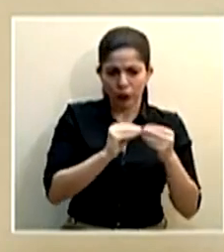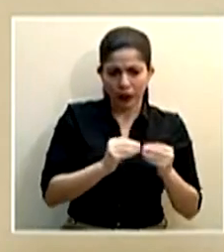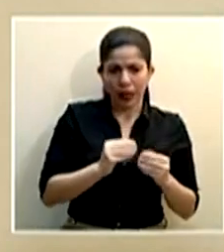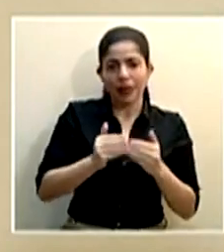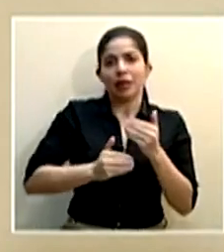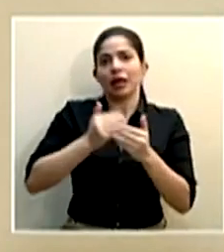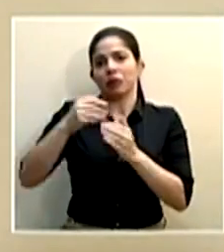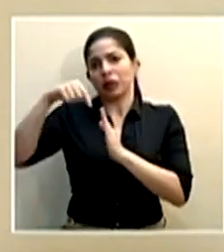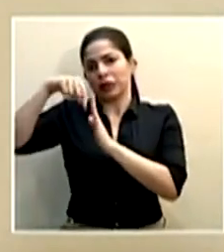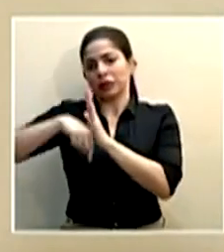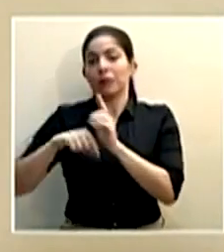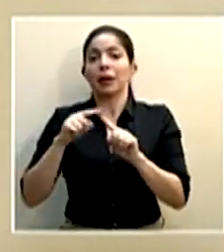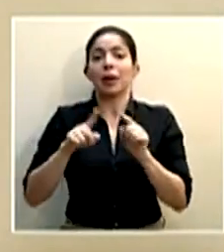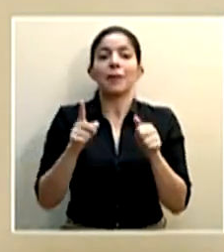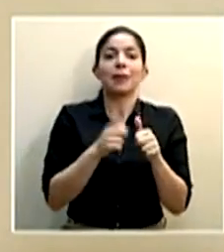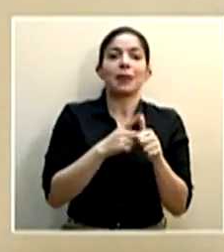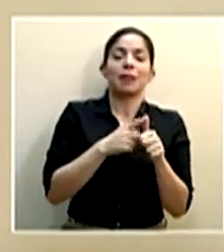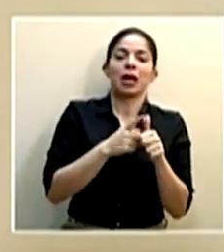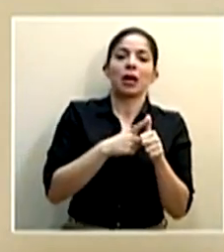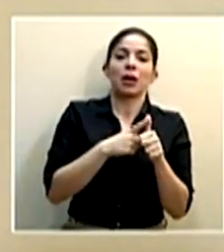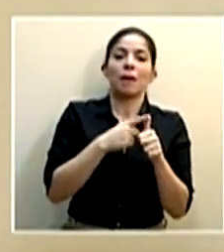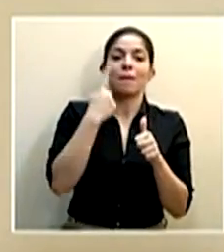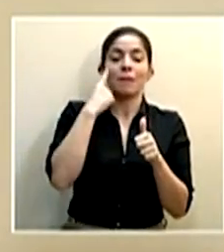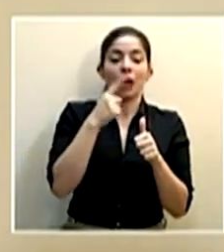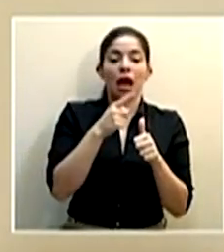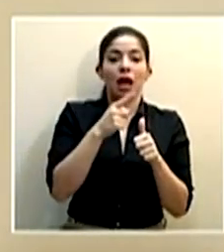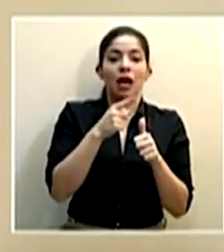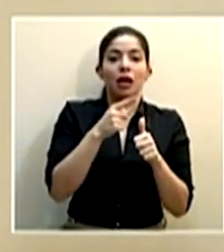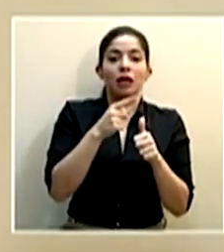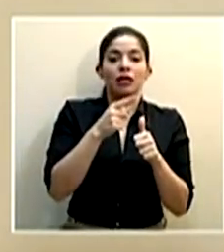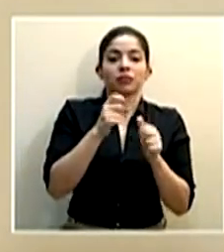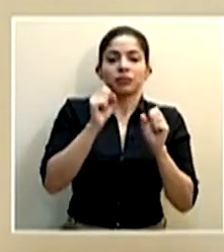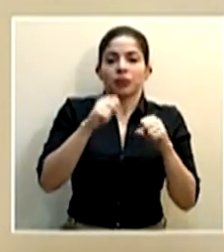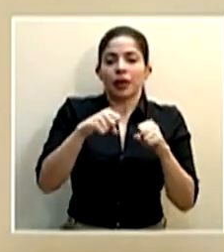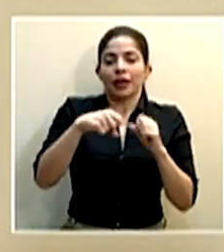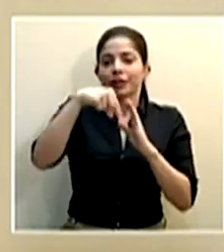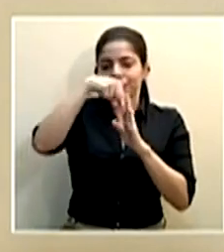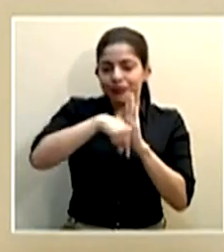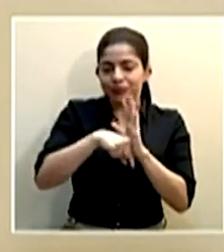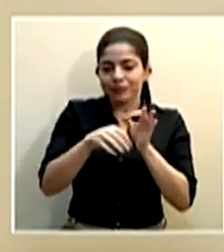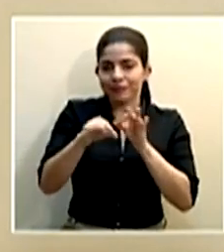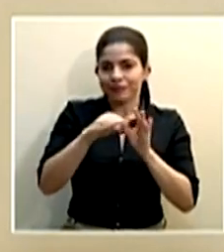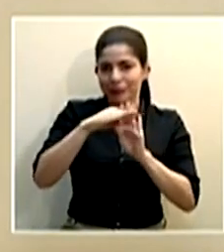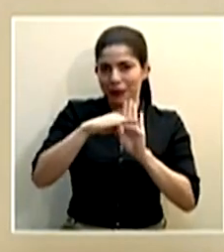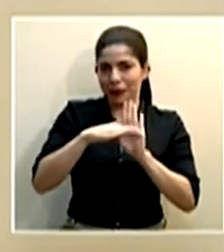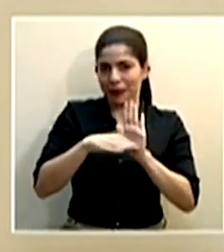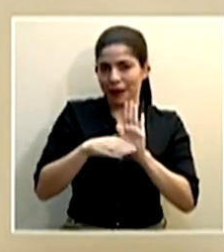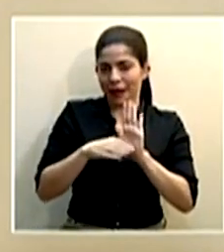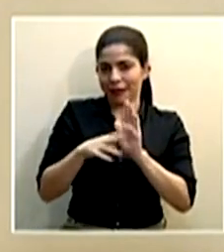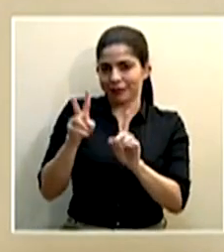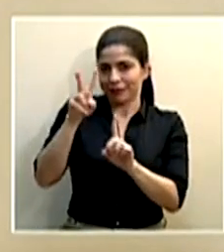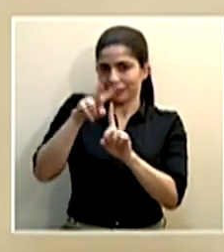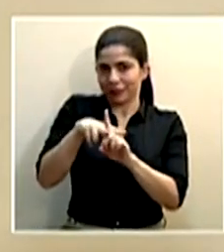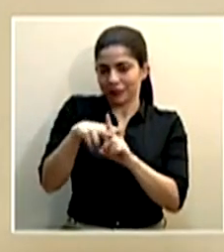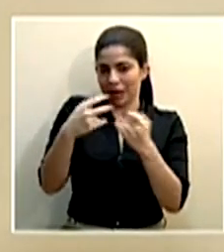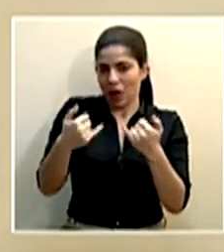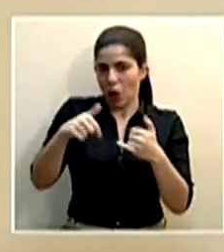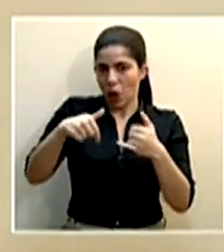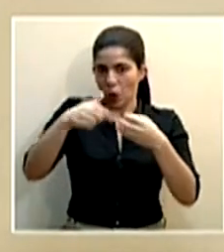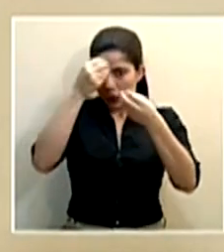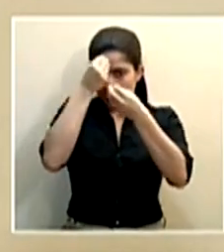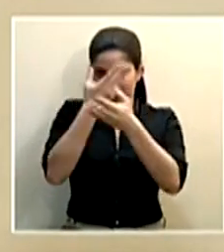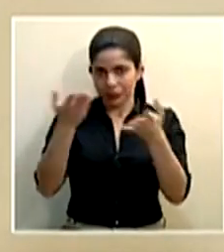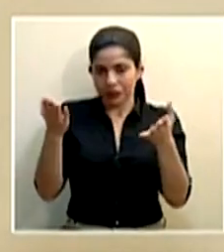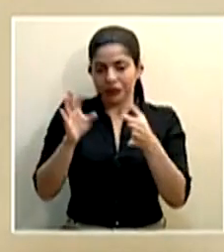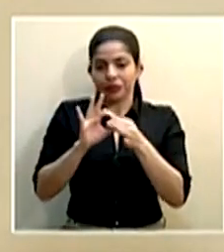entrar en ampliación, pero sobre todo para darle paso a lo que es las medidas que vamos a anunciar hoy con